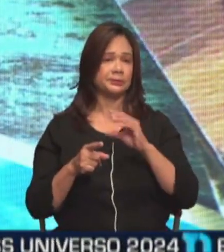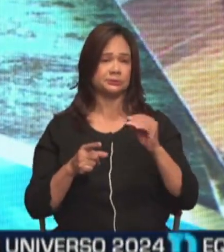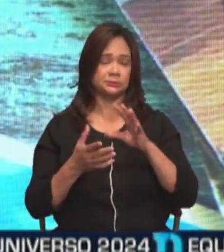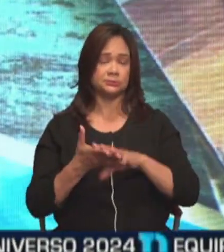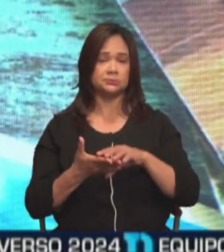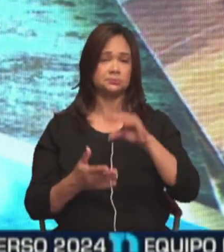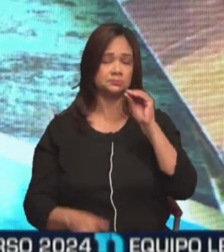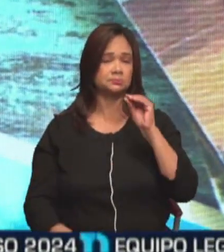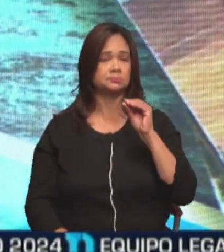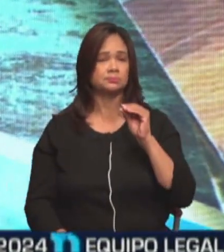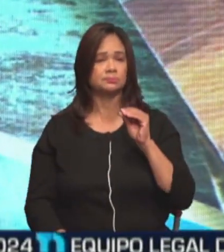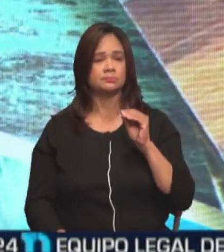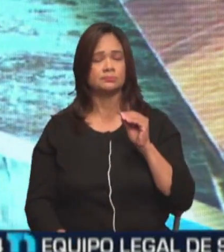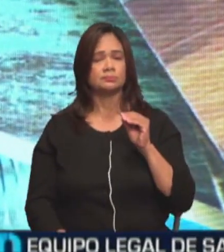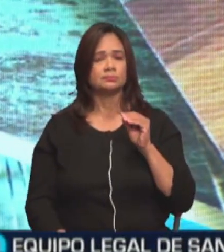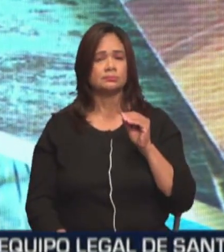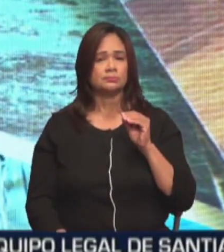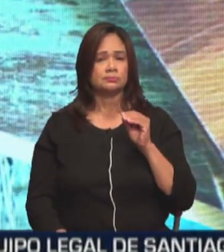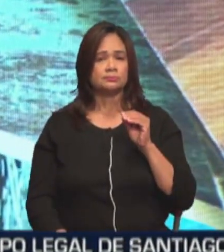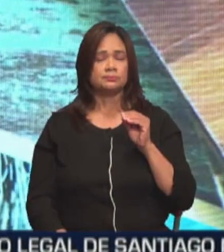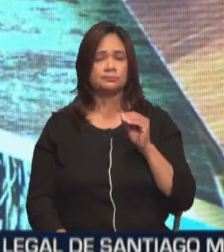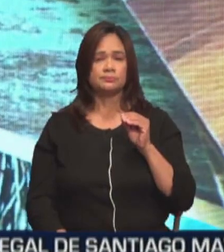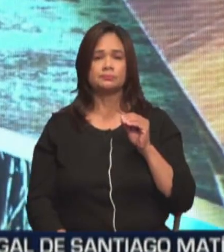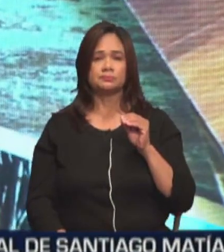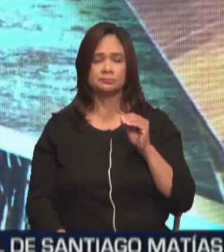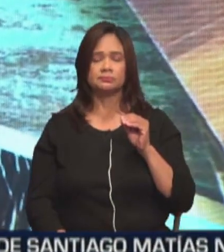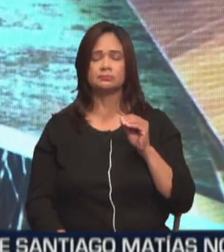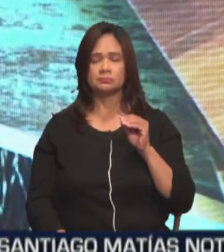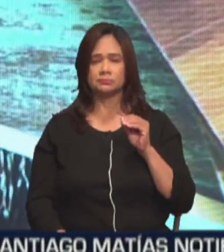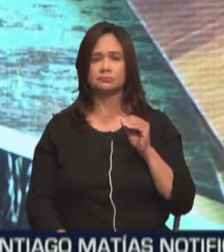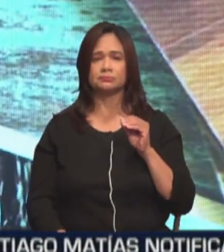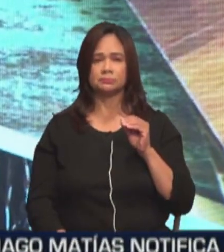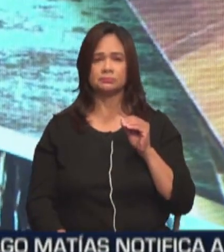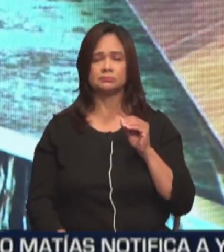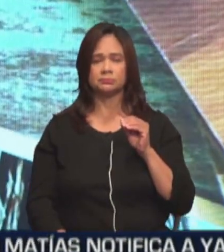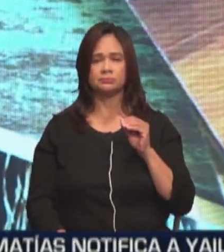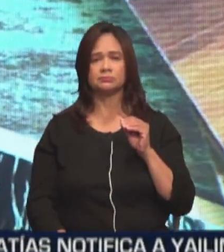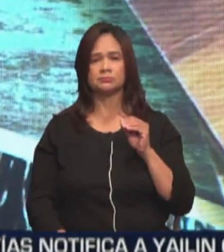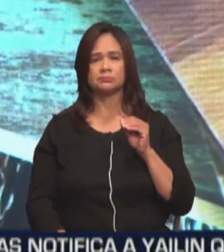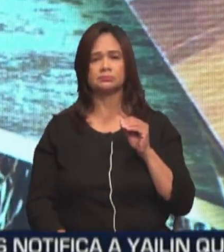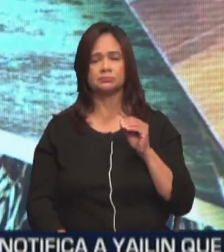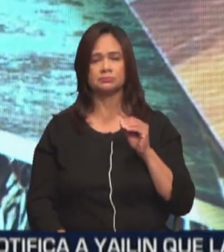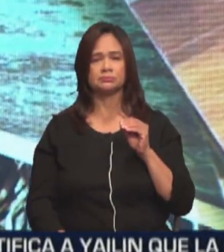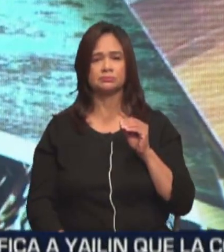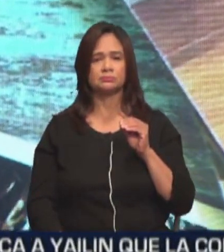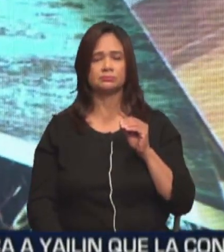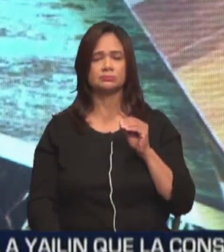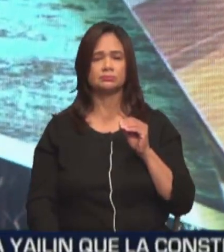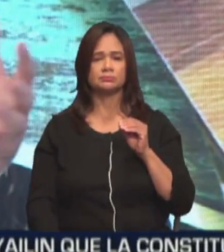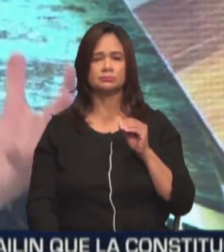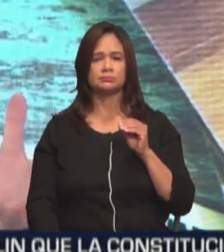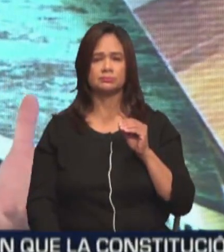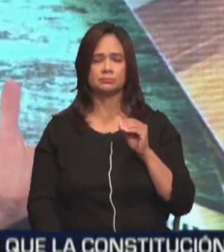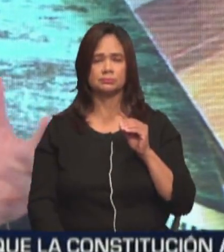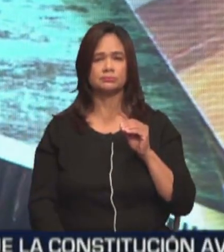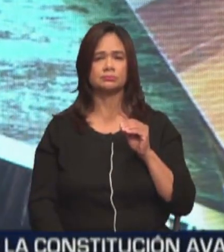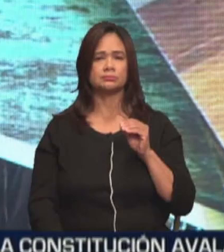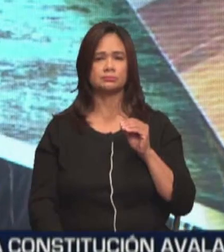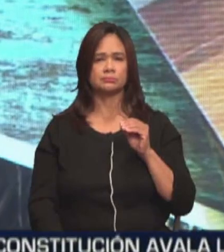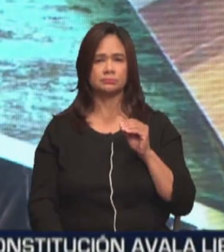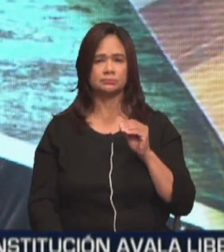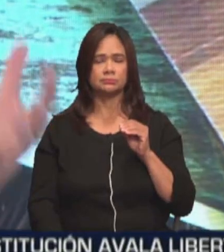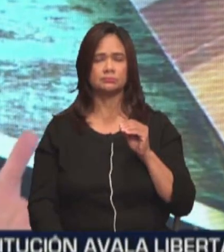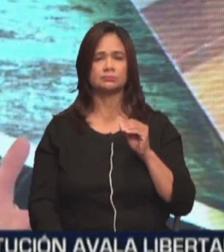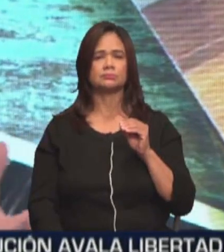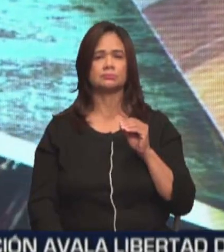aprendido, y eso es lo importante de ser un país eminentemente turístico, y lo vemos cuando